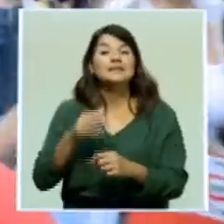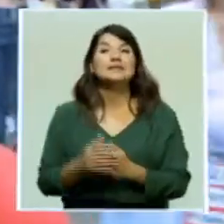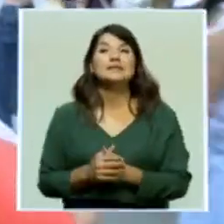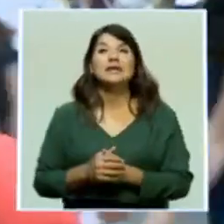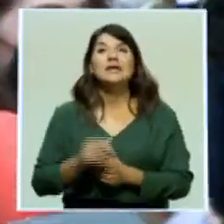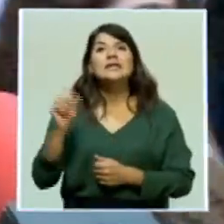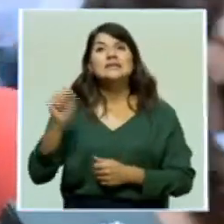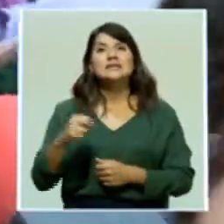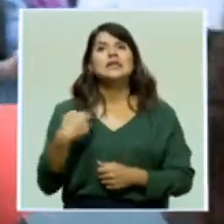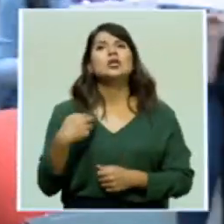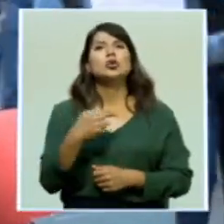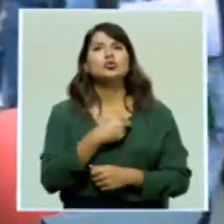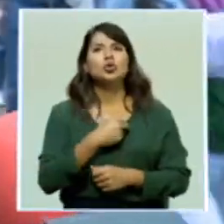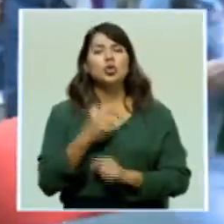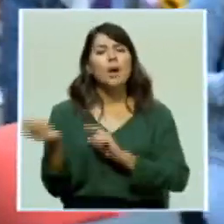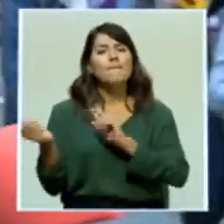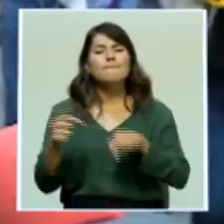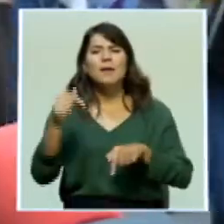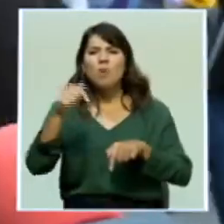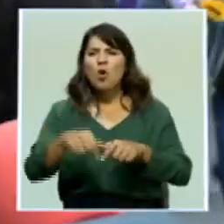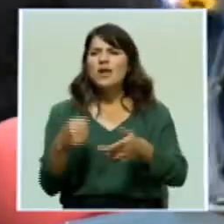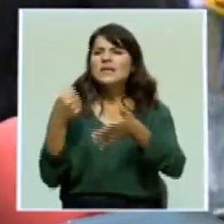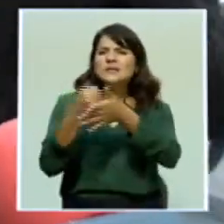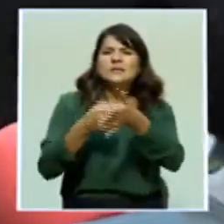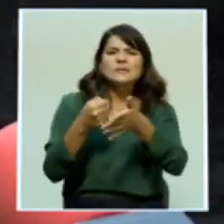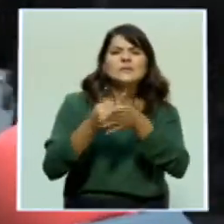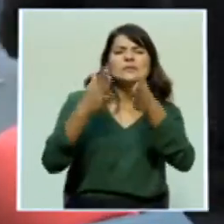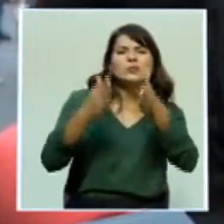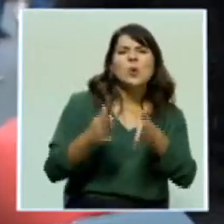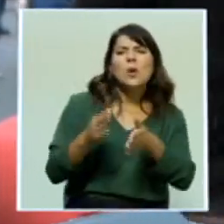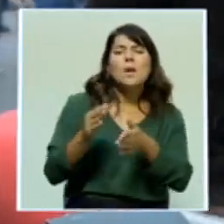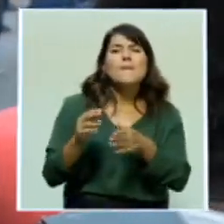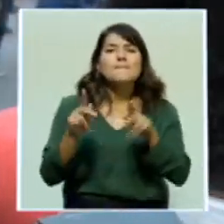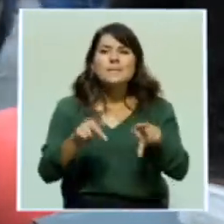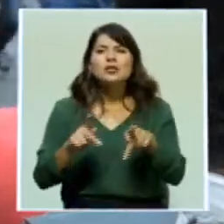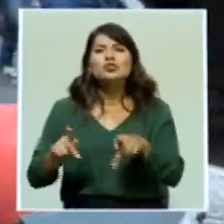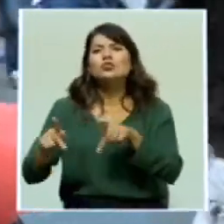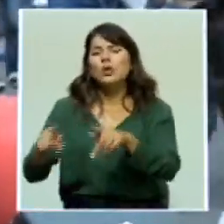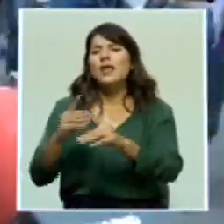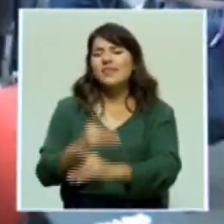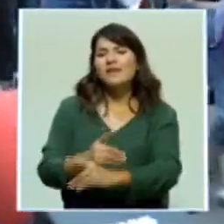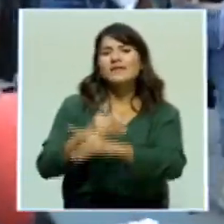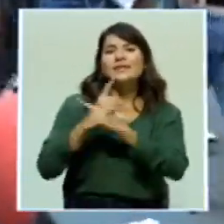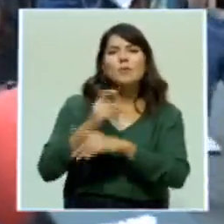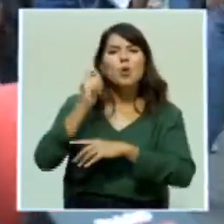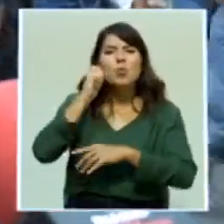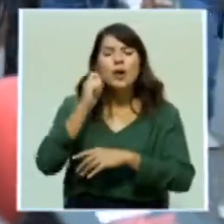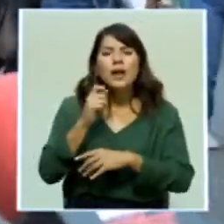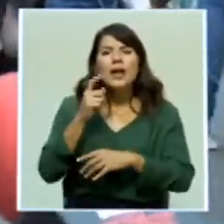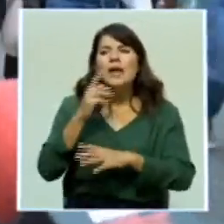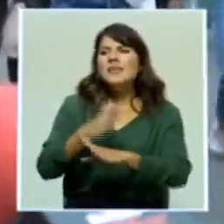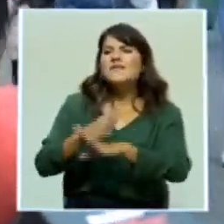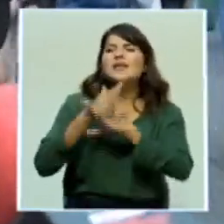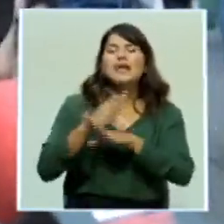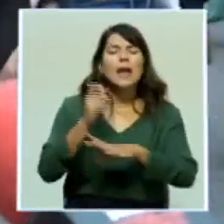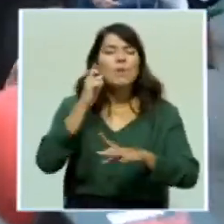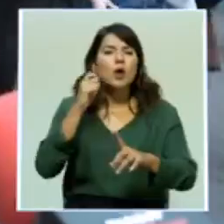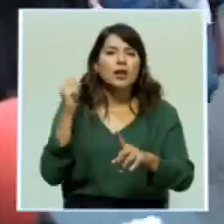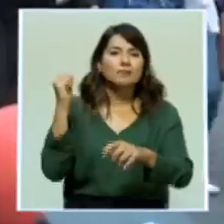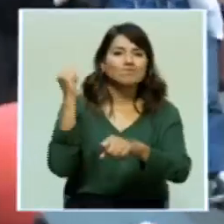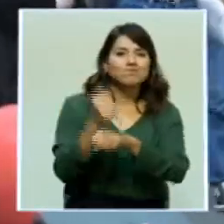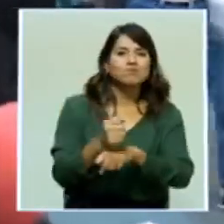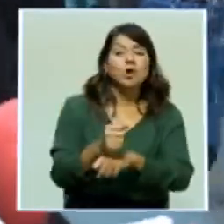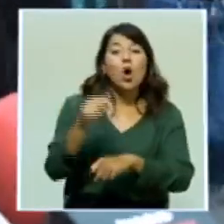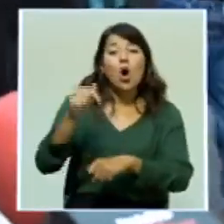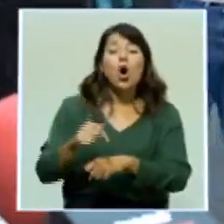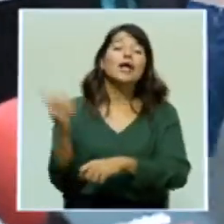marchando mujeres, activistas, feministas y también familiares de víctimas de femicidio. Este 25 de noviembre que envía por